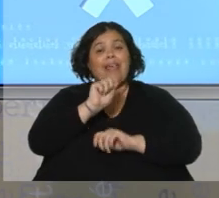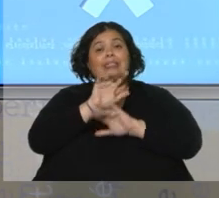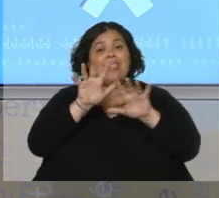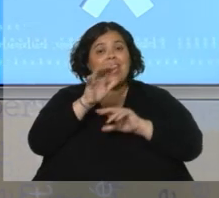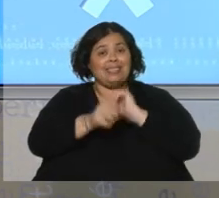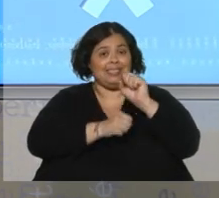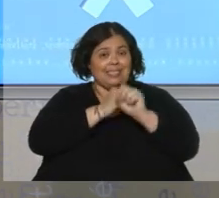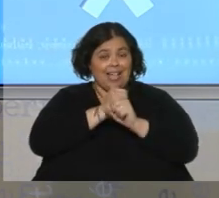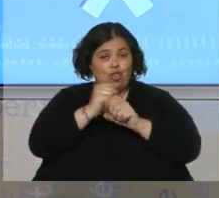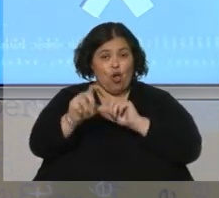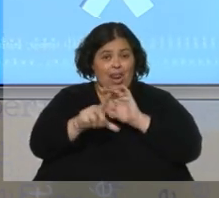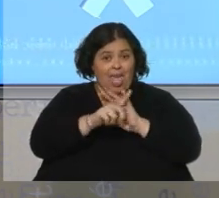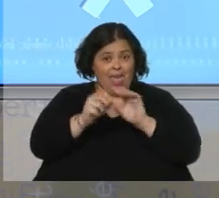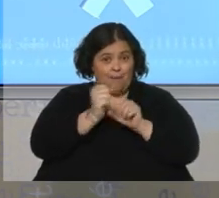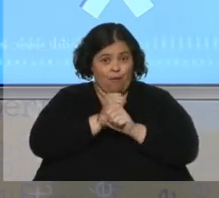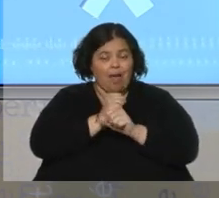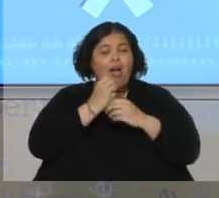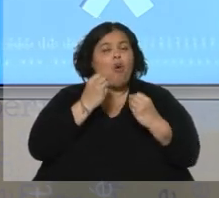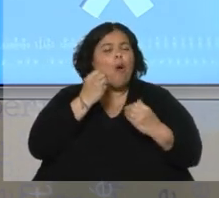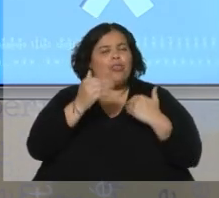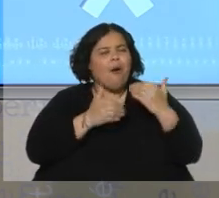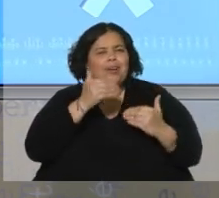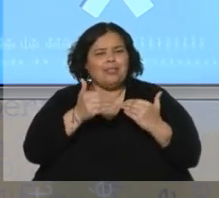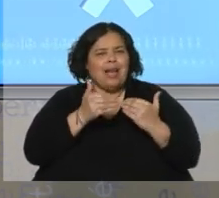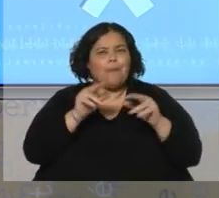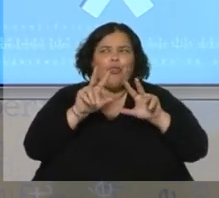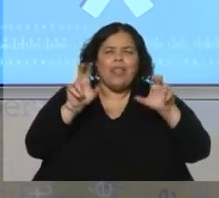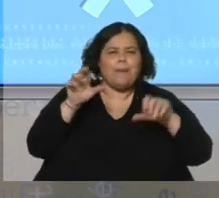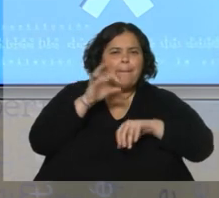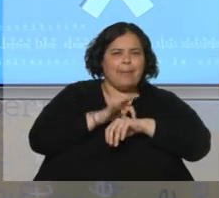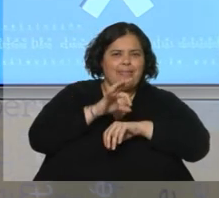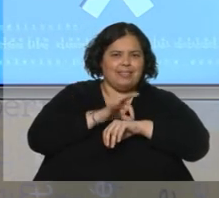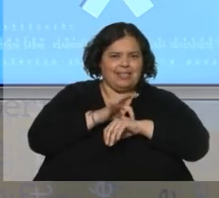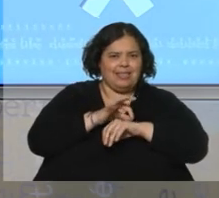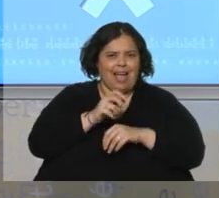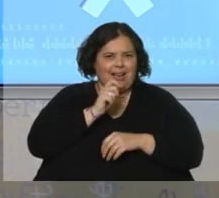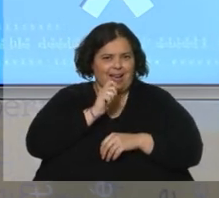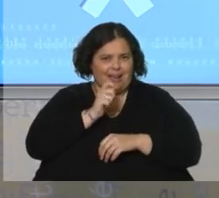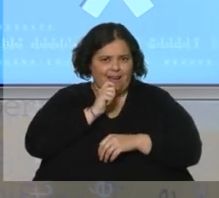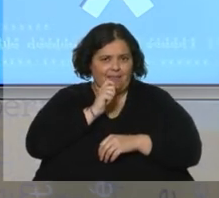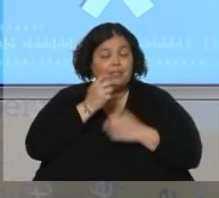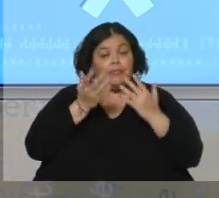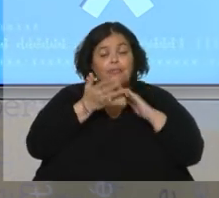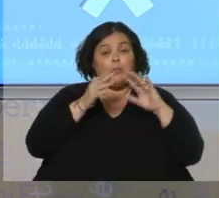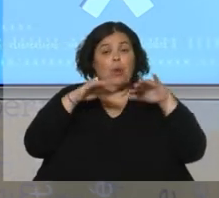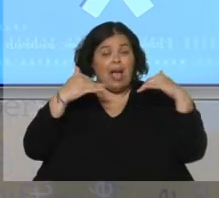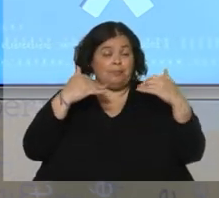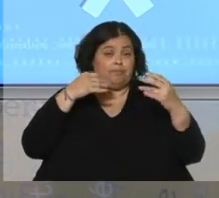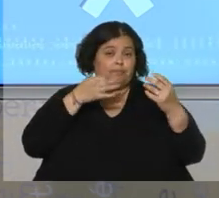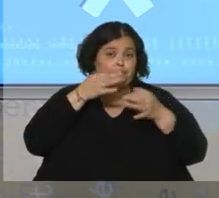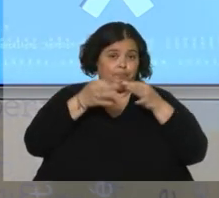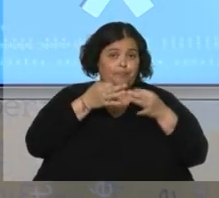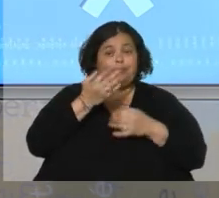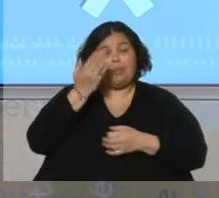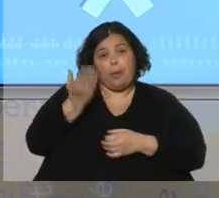sobre todo en la parte medicinal? Hay una expo cannabis en Ciernes en donde se discuten estos temas. Con Mercedes